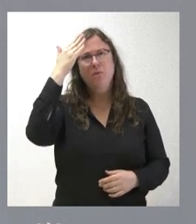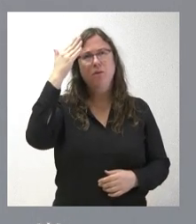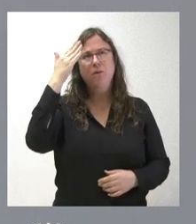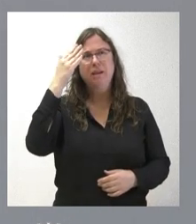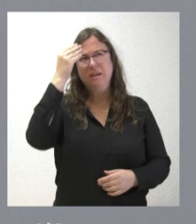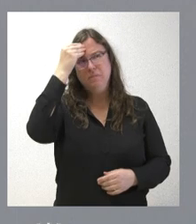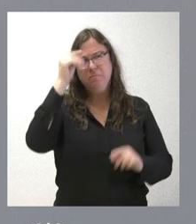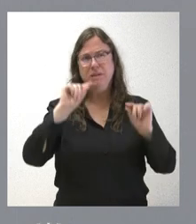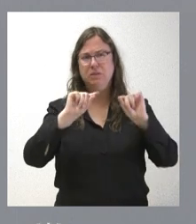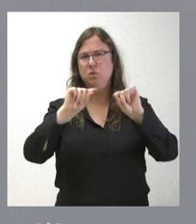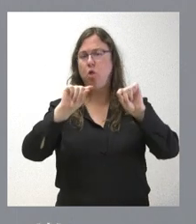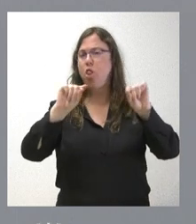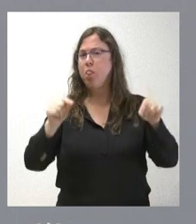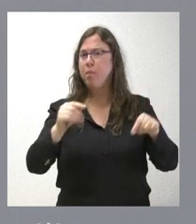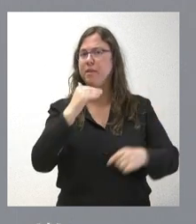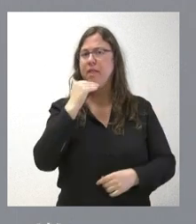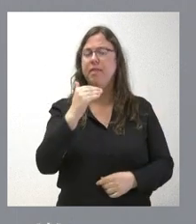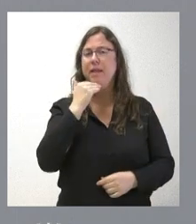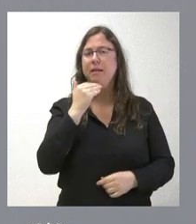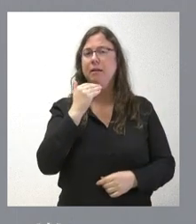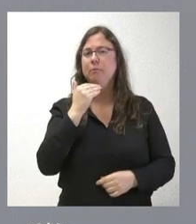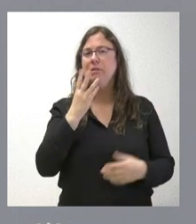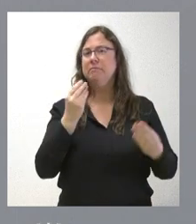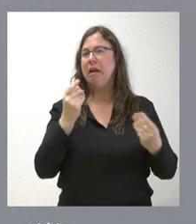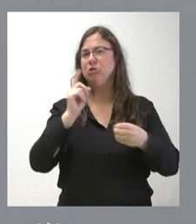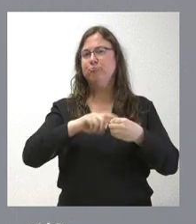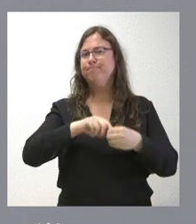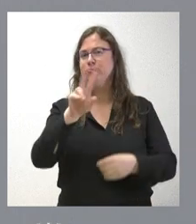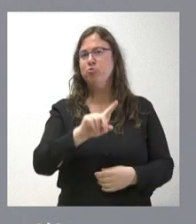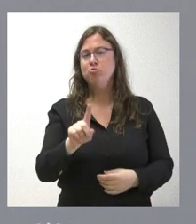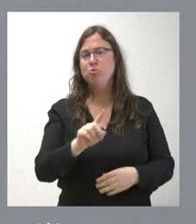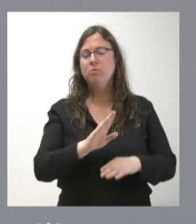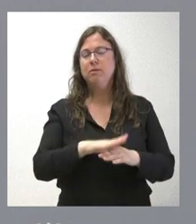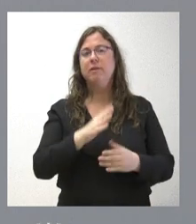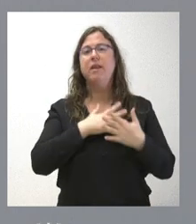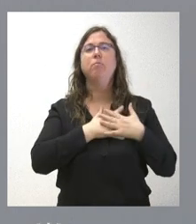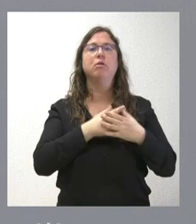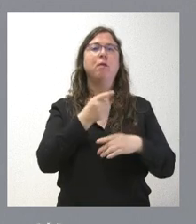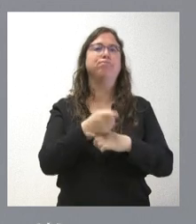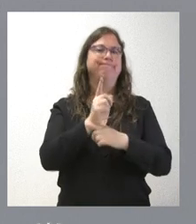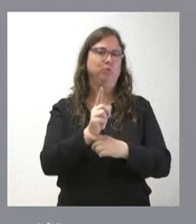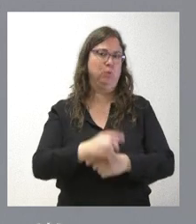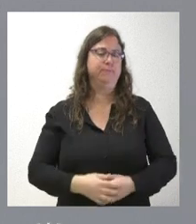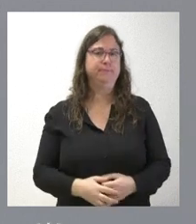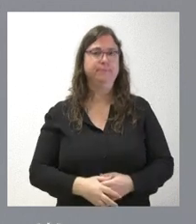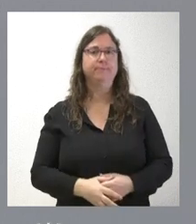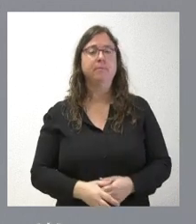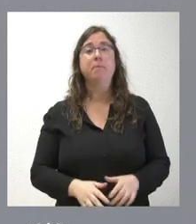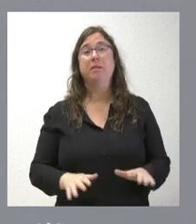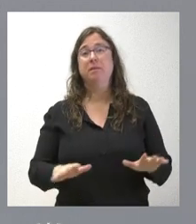provincias donde mayor número de profesionales sanitarios decidieron extender su jornada, pero